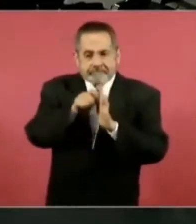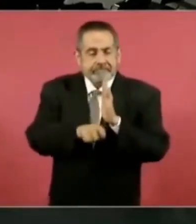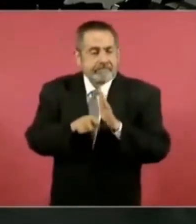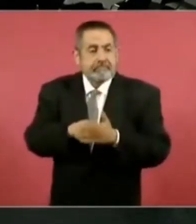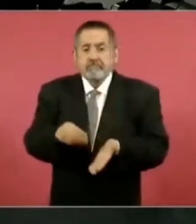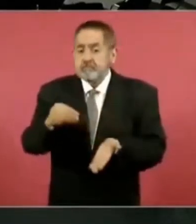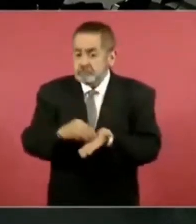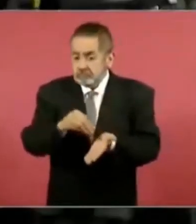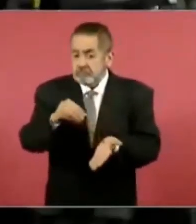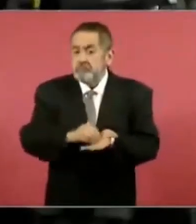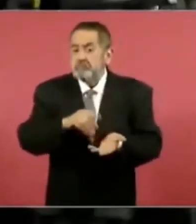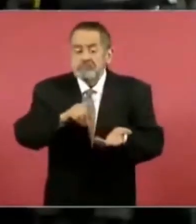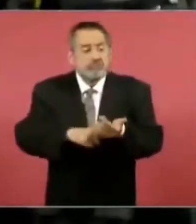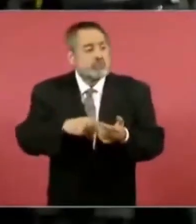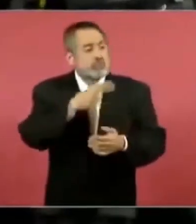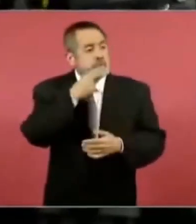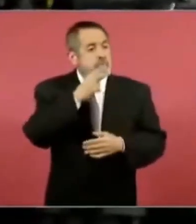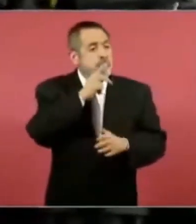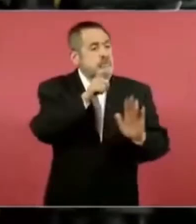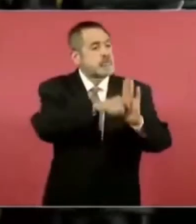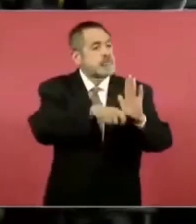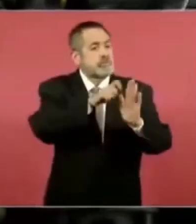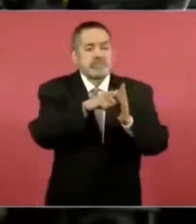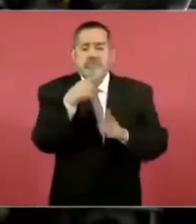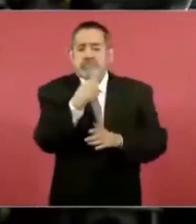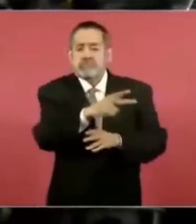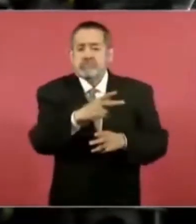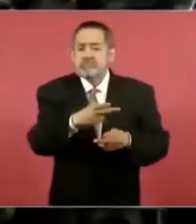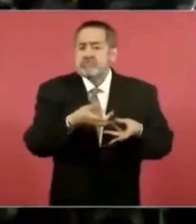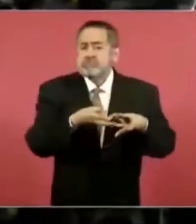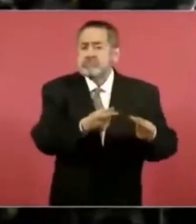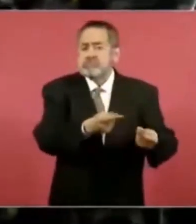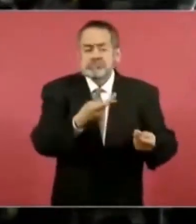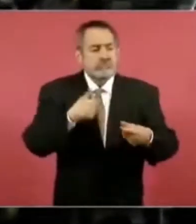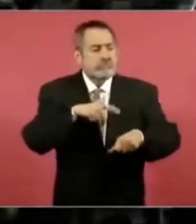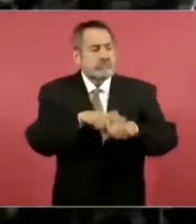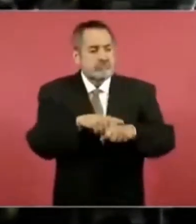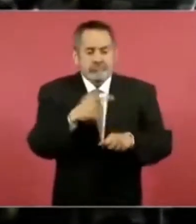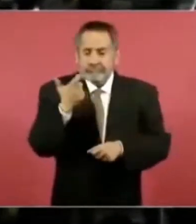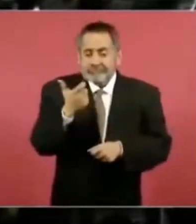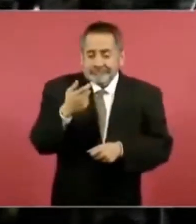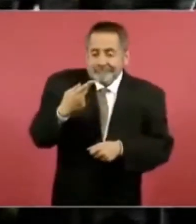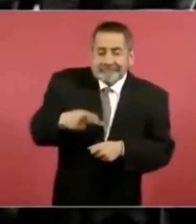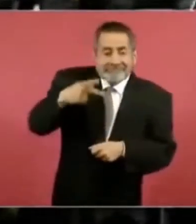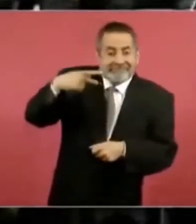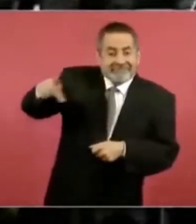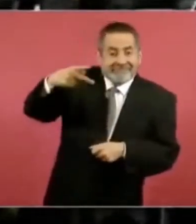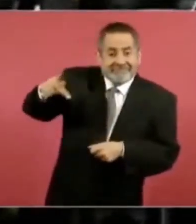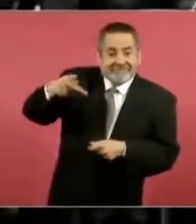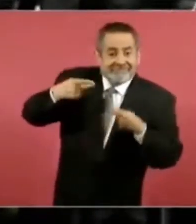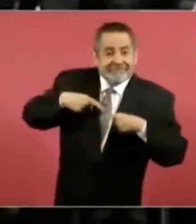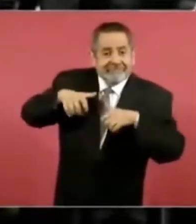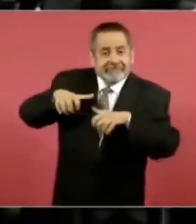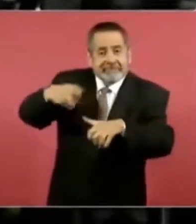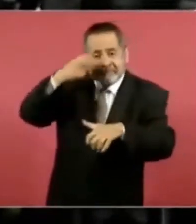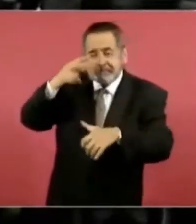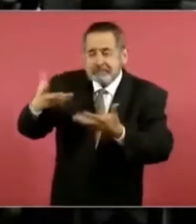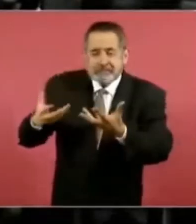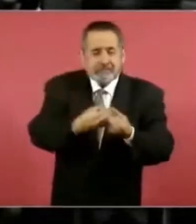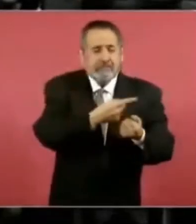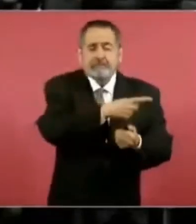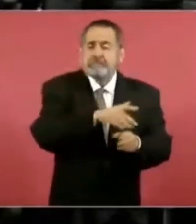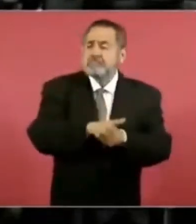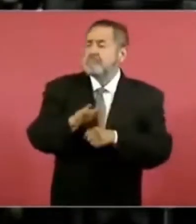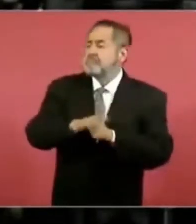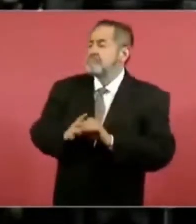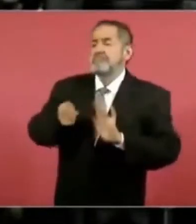siendo utilizadas para pagar sus gastos personales con dinero del pueblo de México. Eso es el